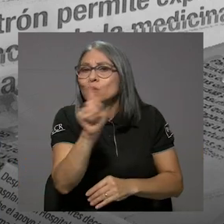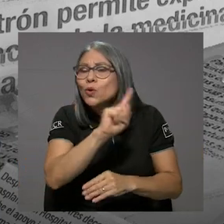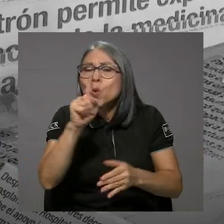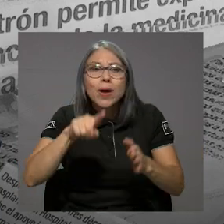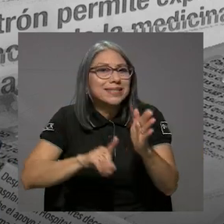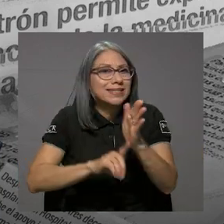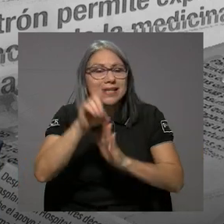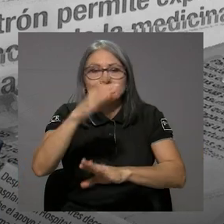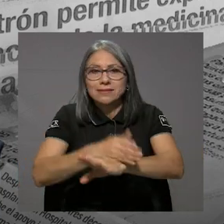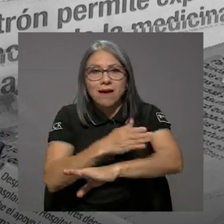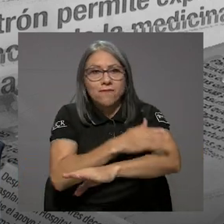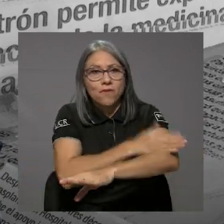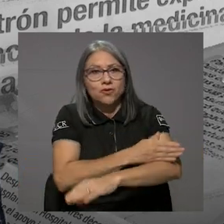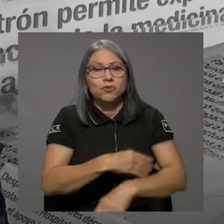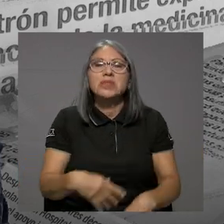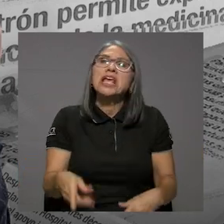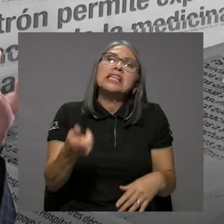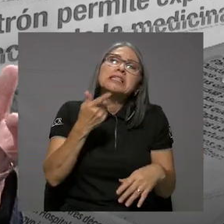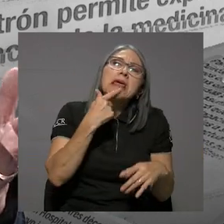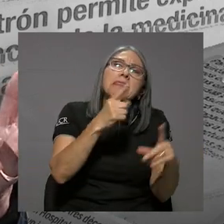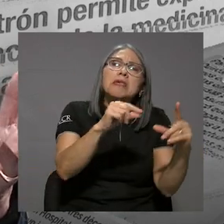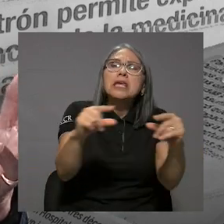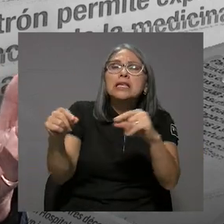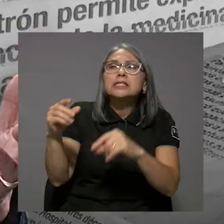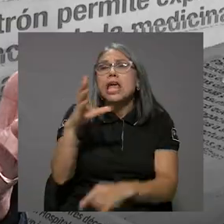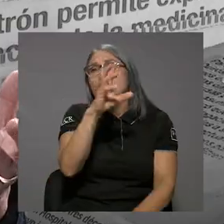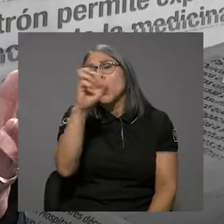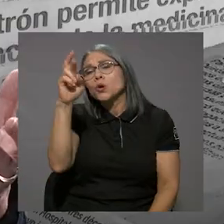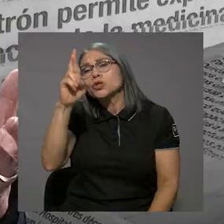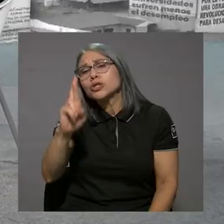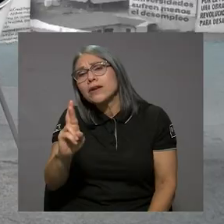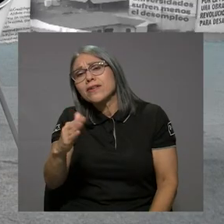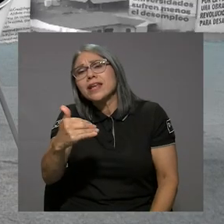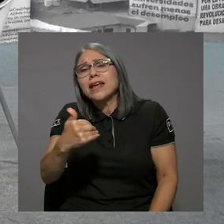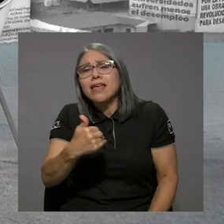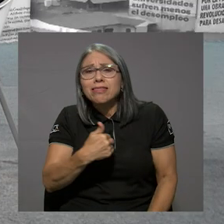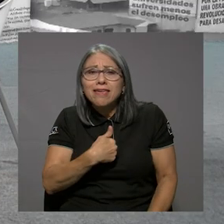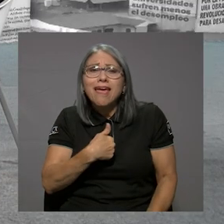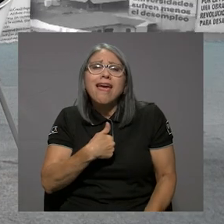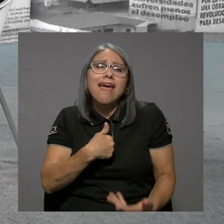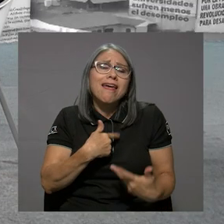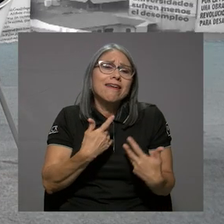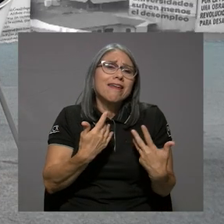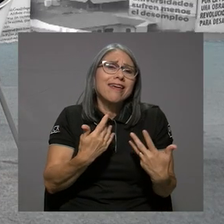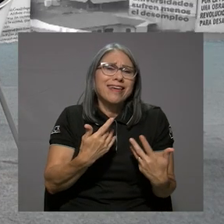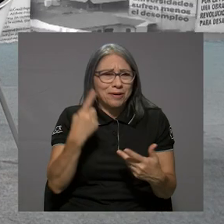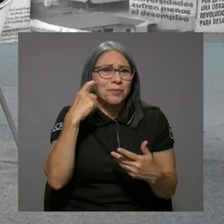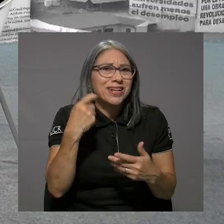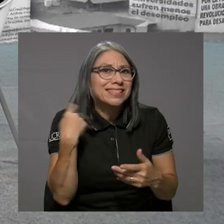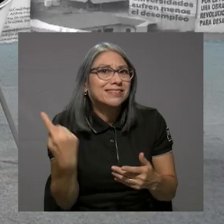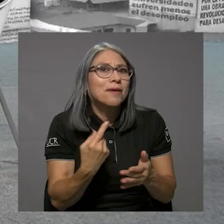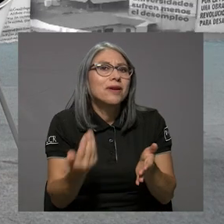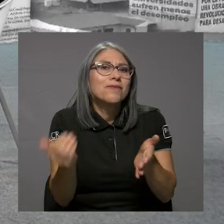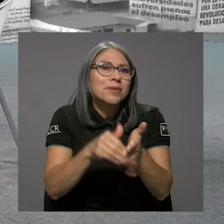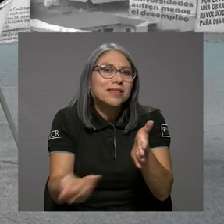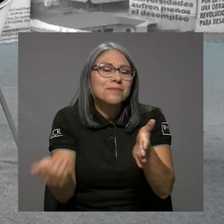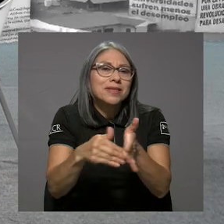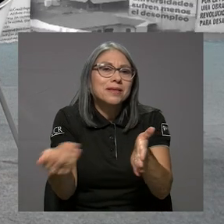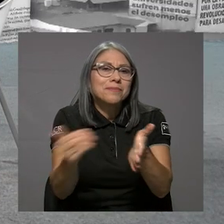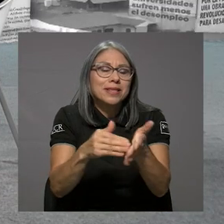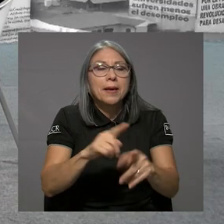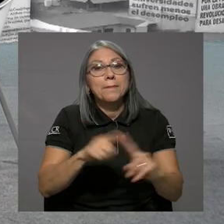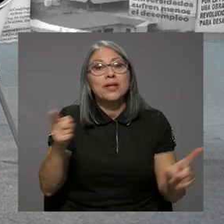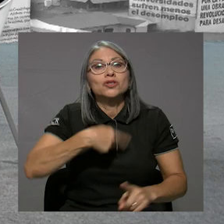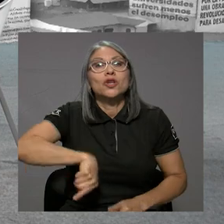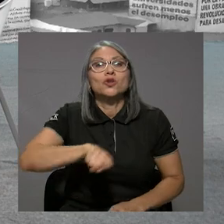desarrollo. Y bueno, se dice, Costa Rica tiene, o era porque hay varios que siguen repitiendo esto. Si comparamos la